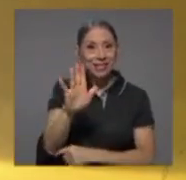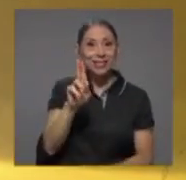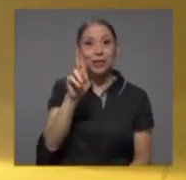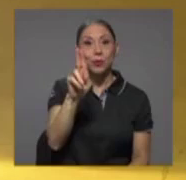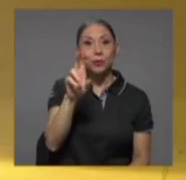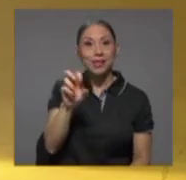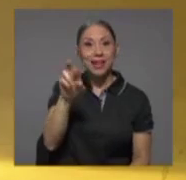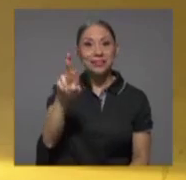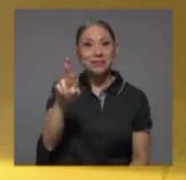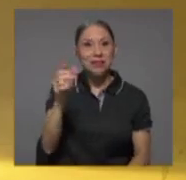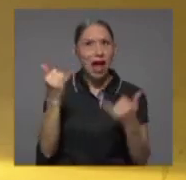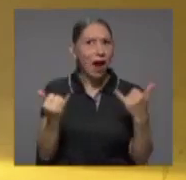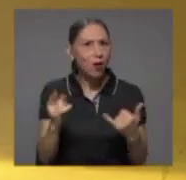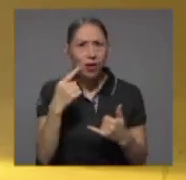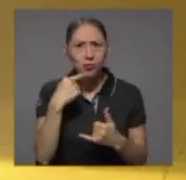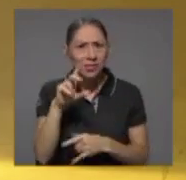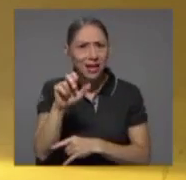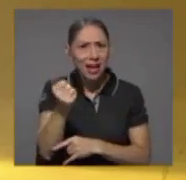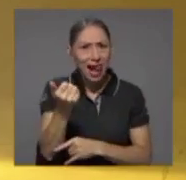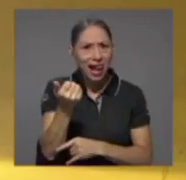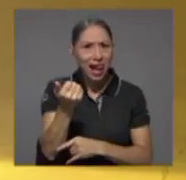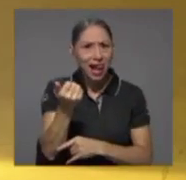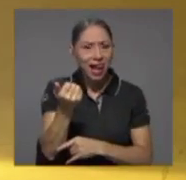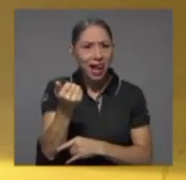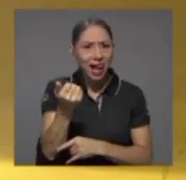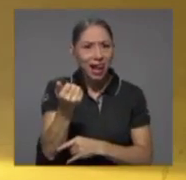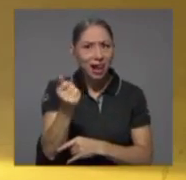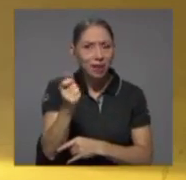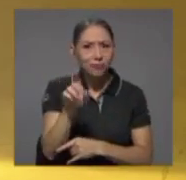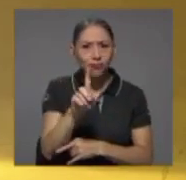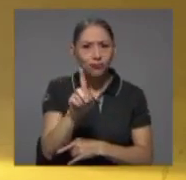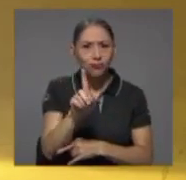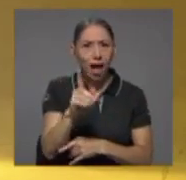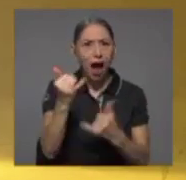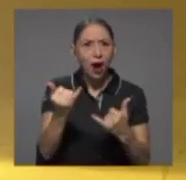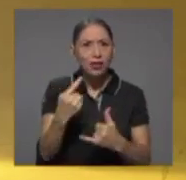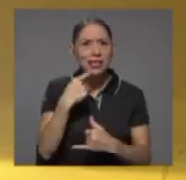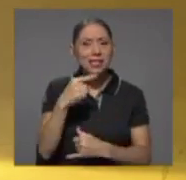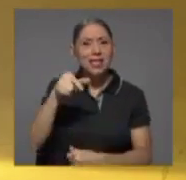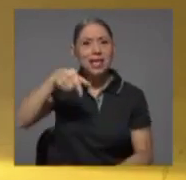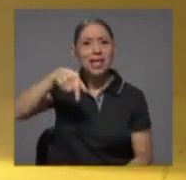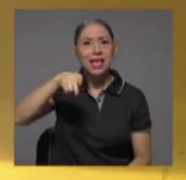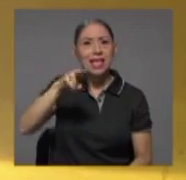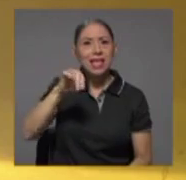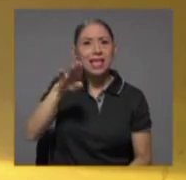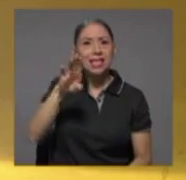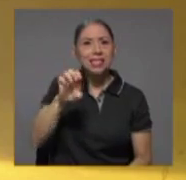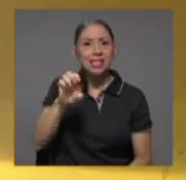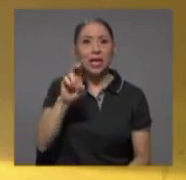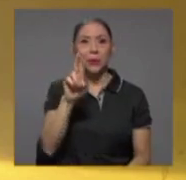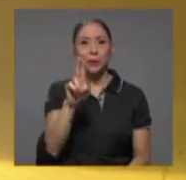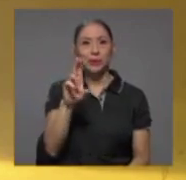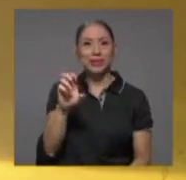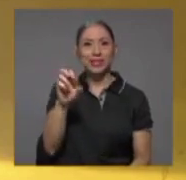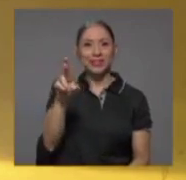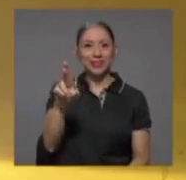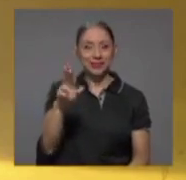Canal, se dice 15 UCR, por cierto, y tenemos que